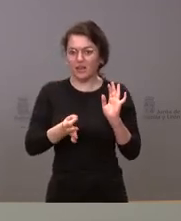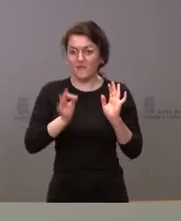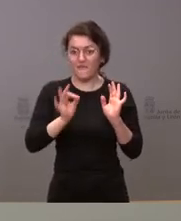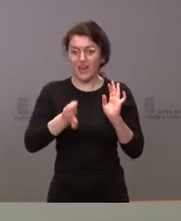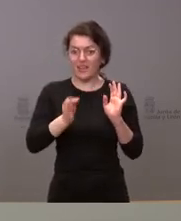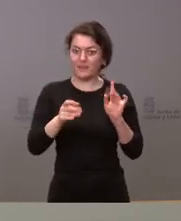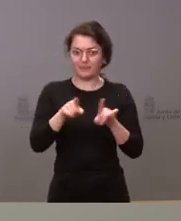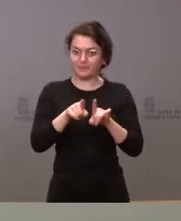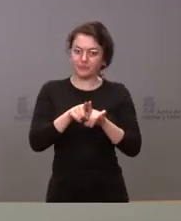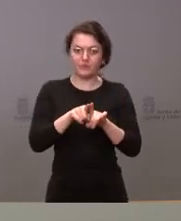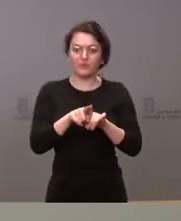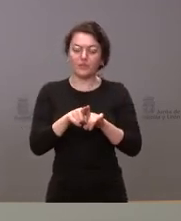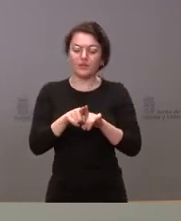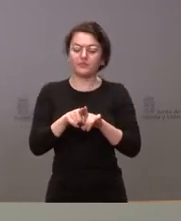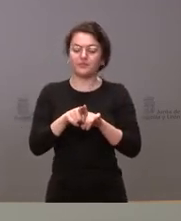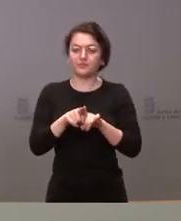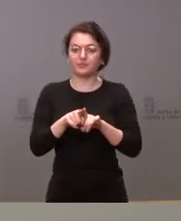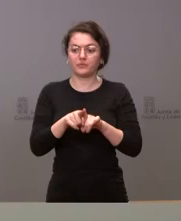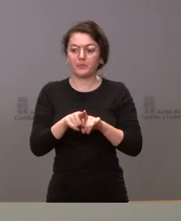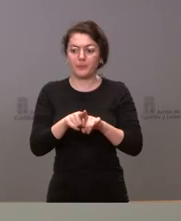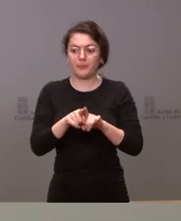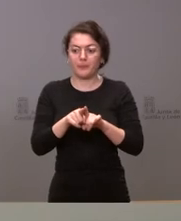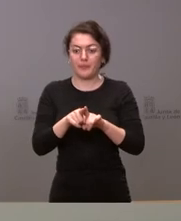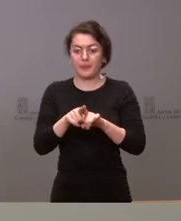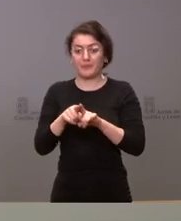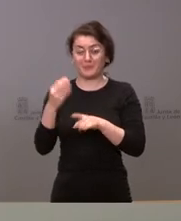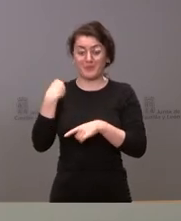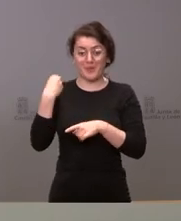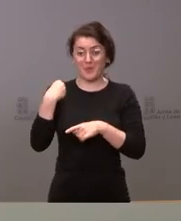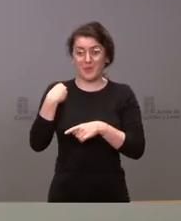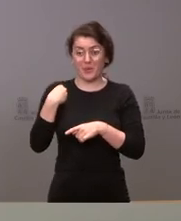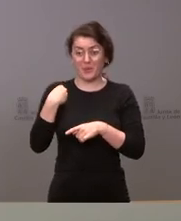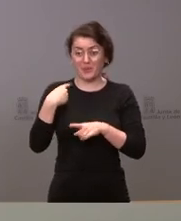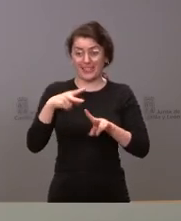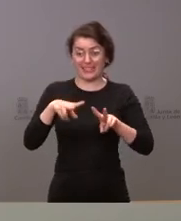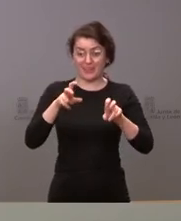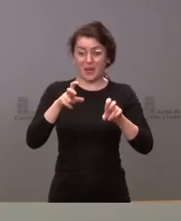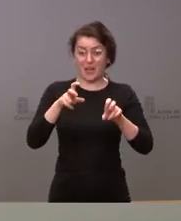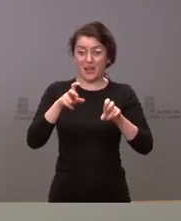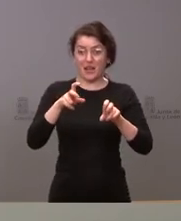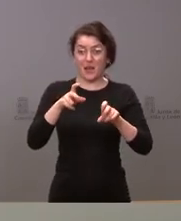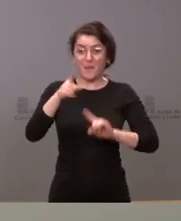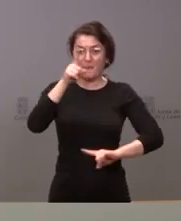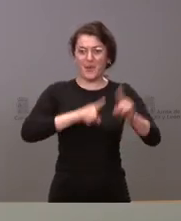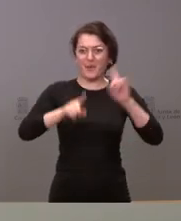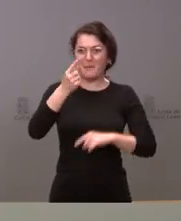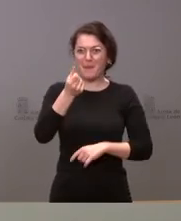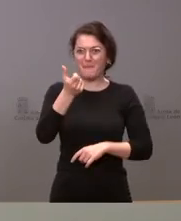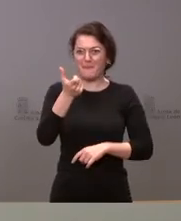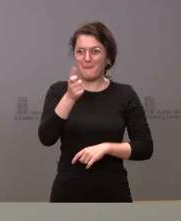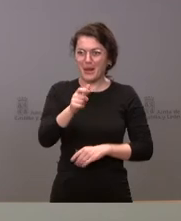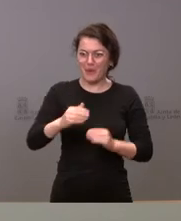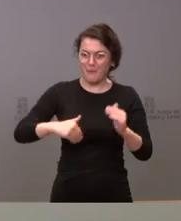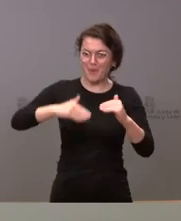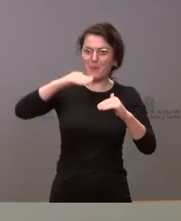faltar a la realidad el que ignoráramos que el problema de la inflación ya venía de antes. Al menos desde el